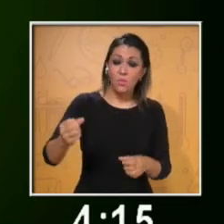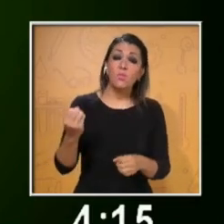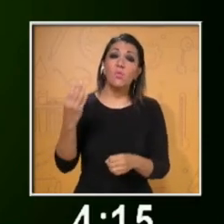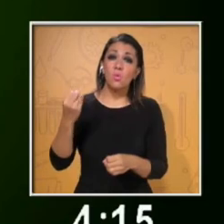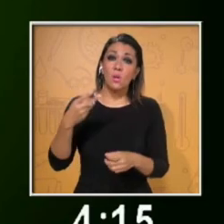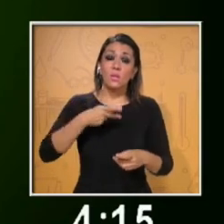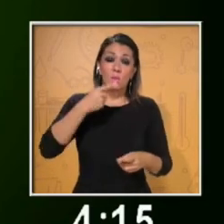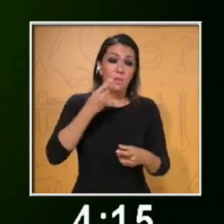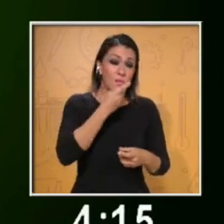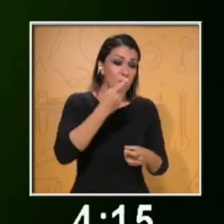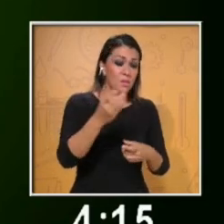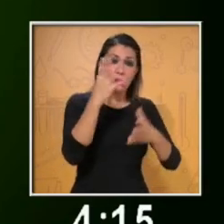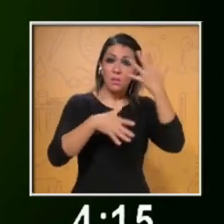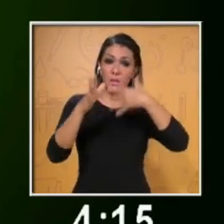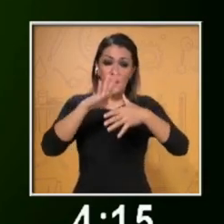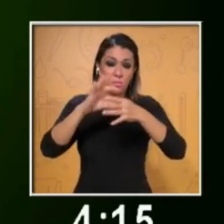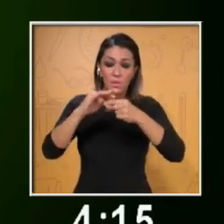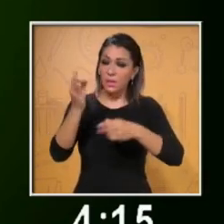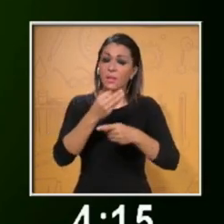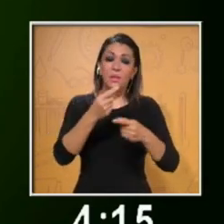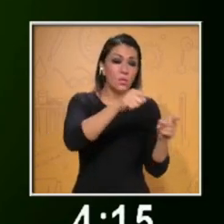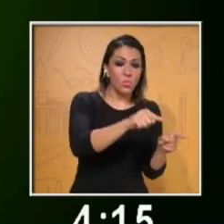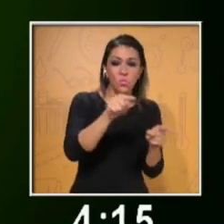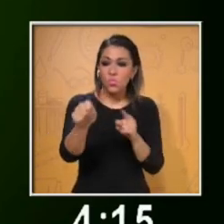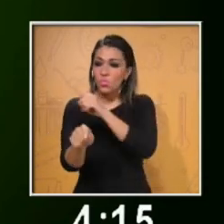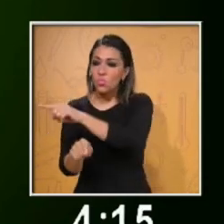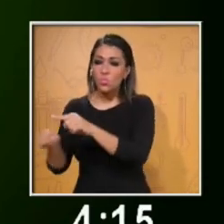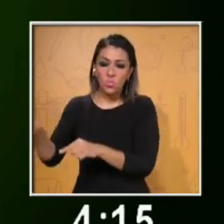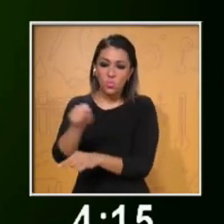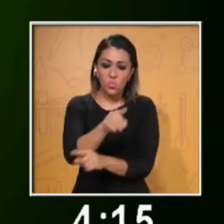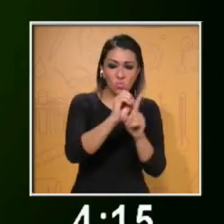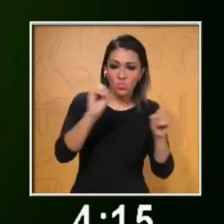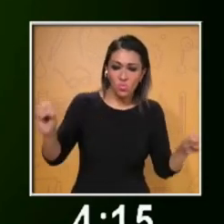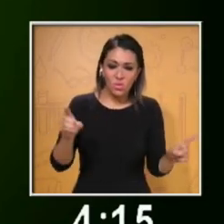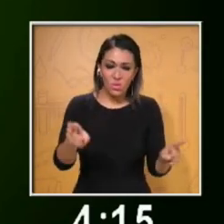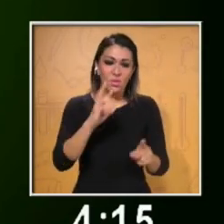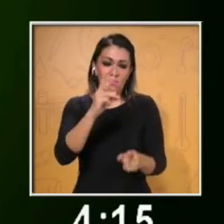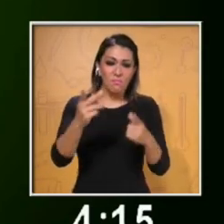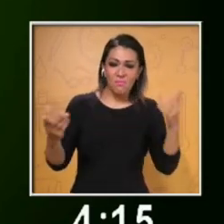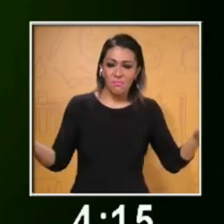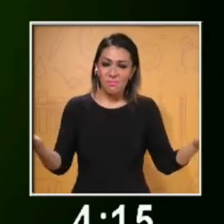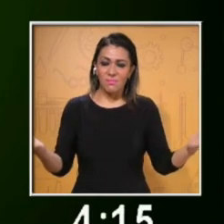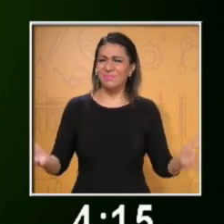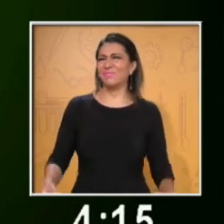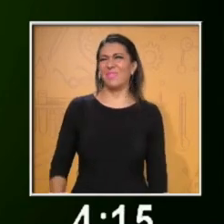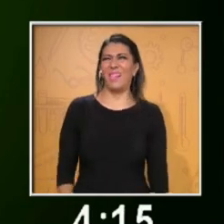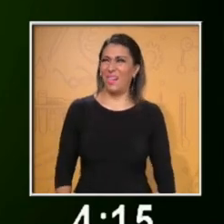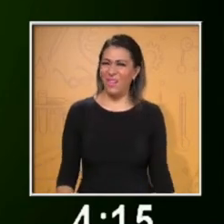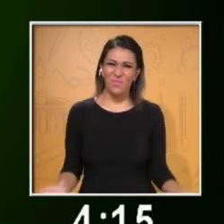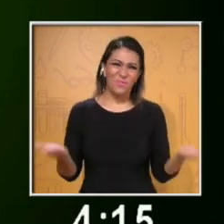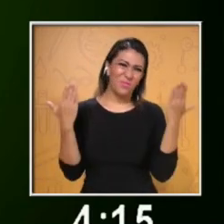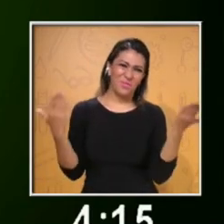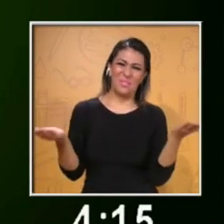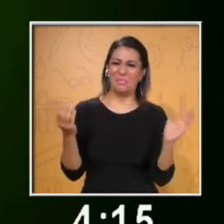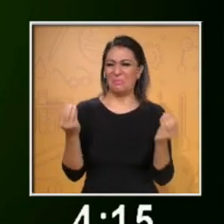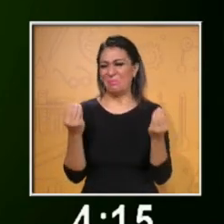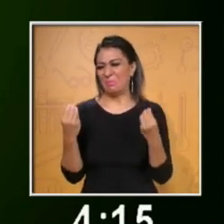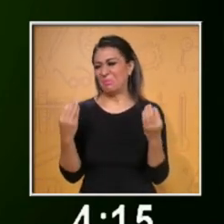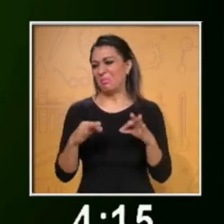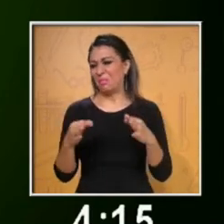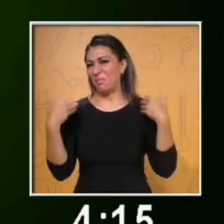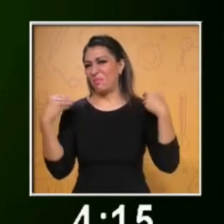Y la introducción y las conclusiones. ¿Y quién va a coordinar las preguntas y respuestas? ¿No creen que es demasiado? No,